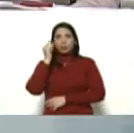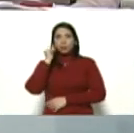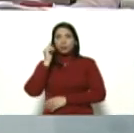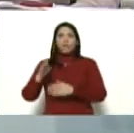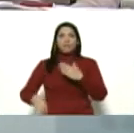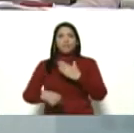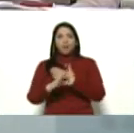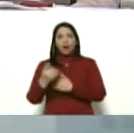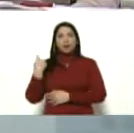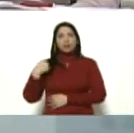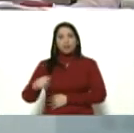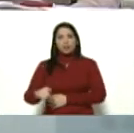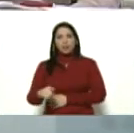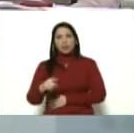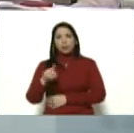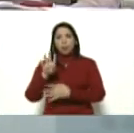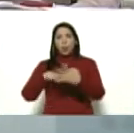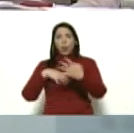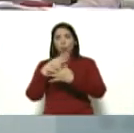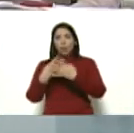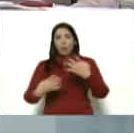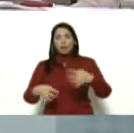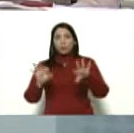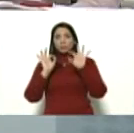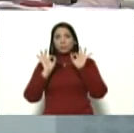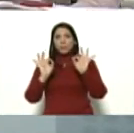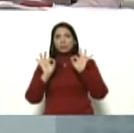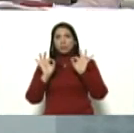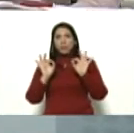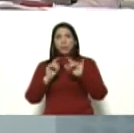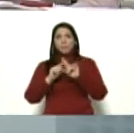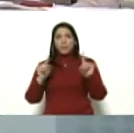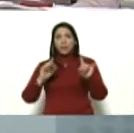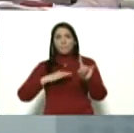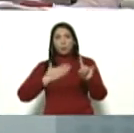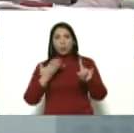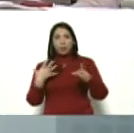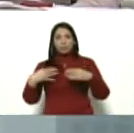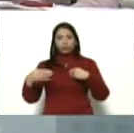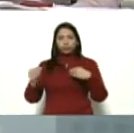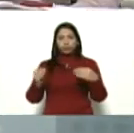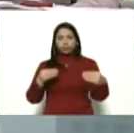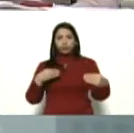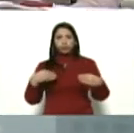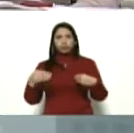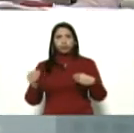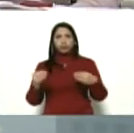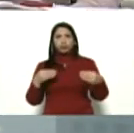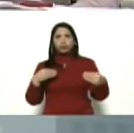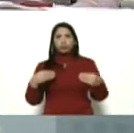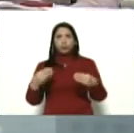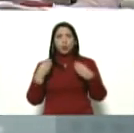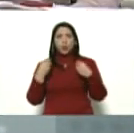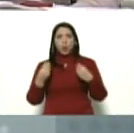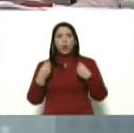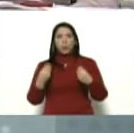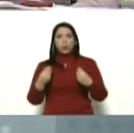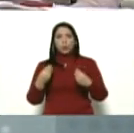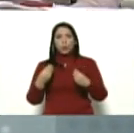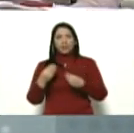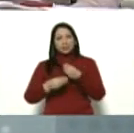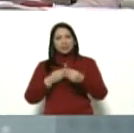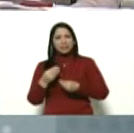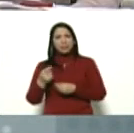a tener horarios, franjas, horarias especiales para poder flexibilizar como lo hicimos días